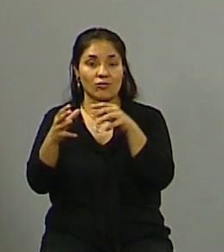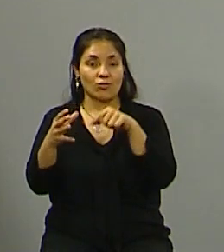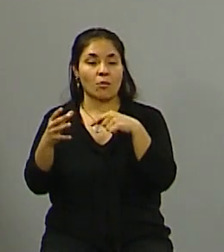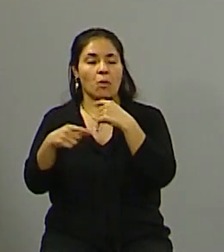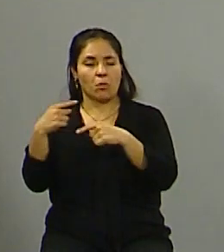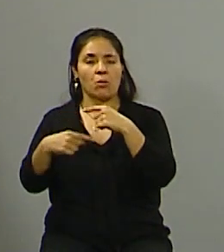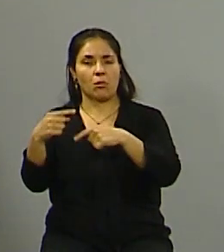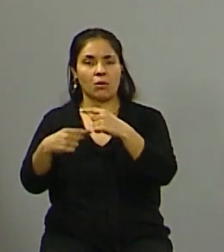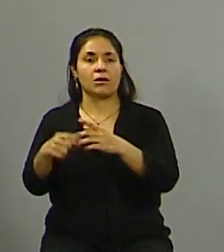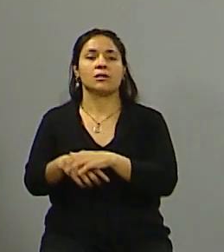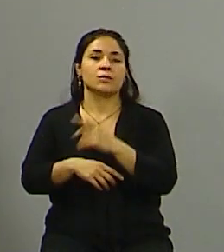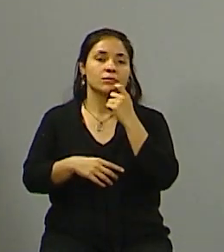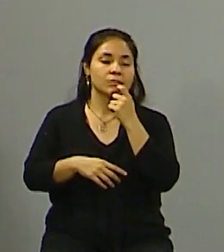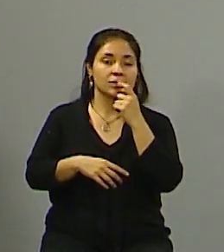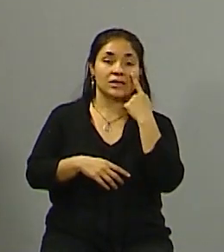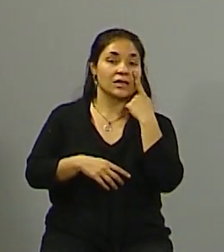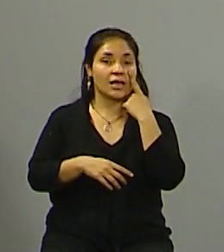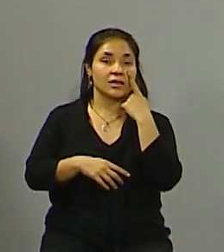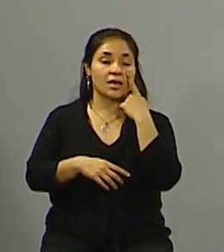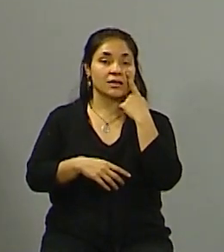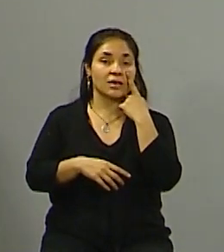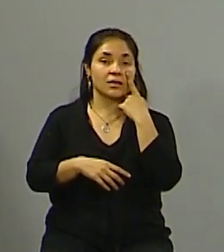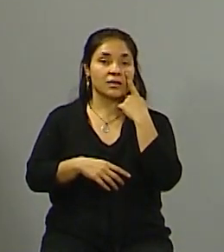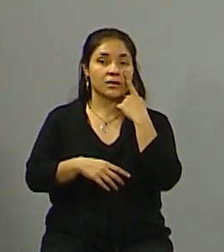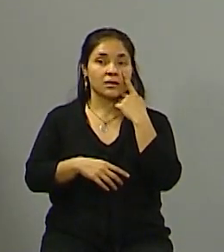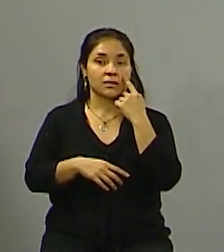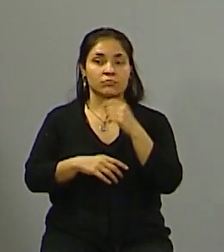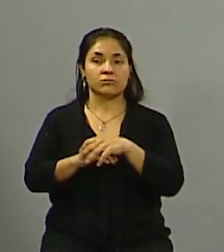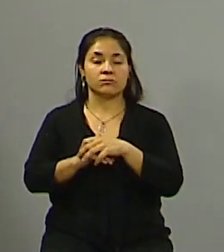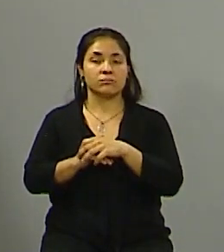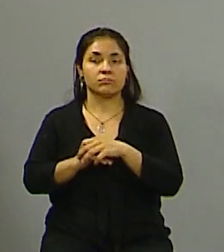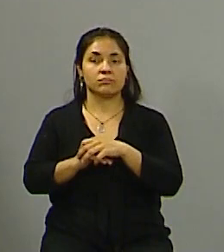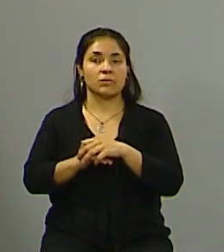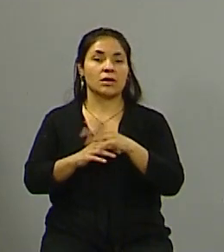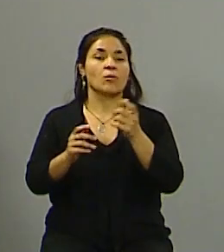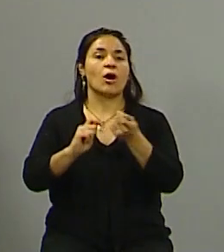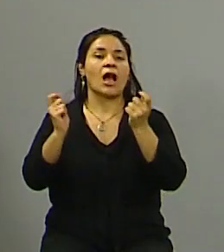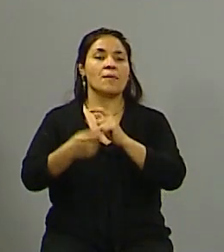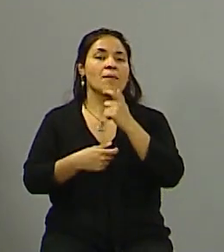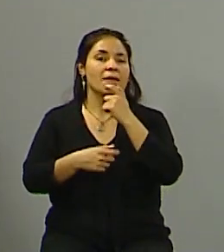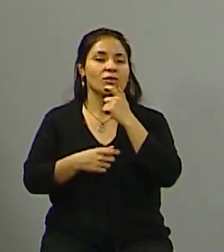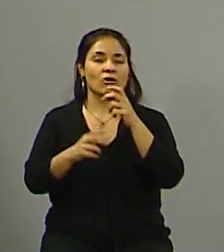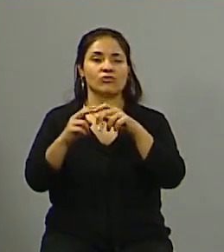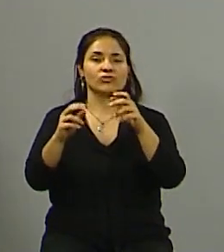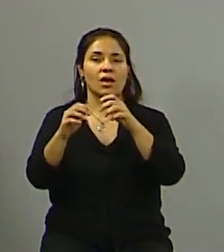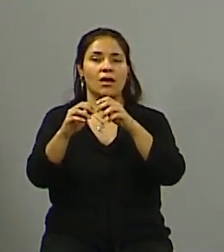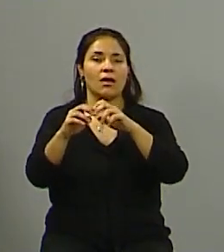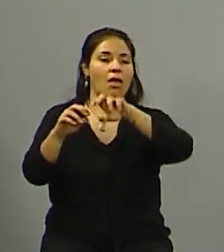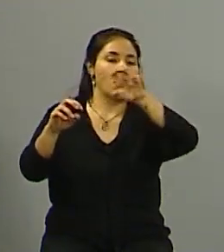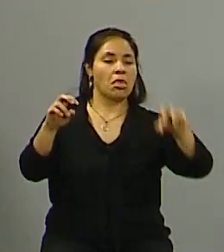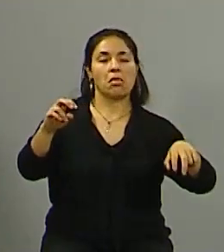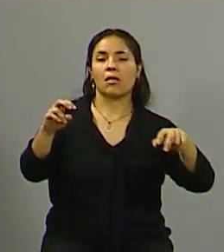individualmente el intendente tomó la decisión de salir de Cambio Mendoza por una pretensión política individual y sin ningún tipo de